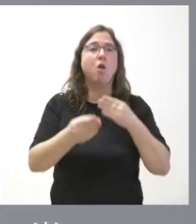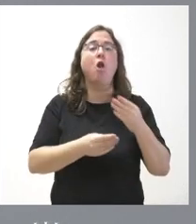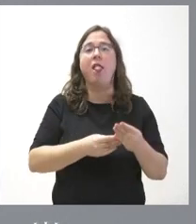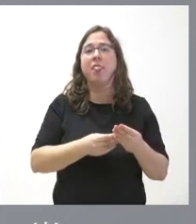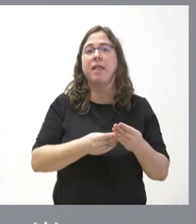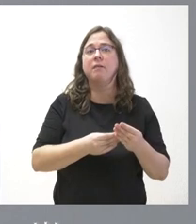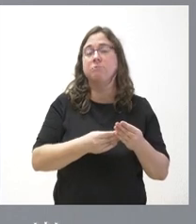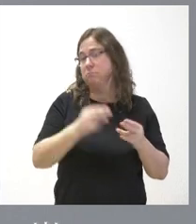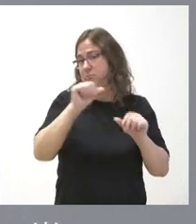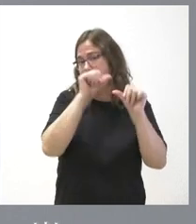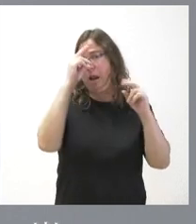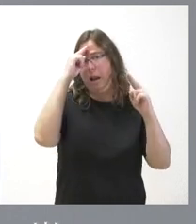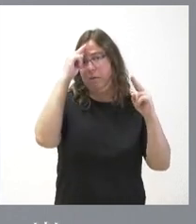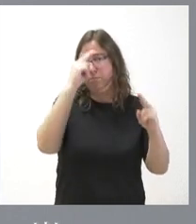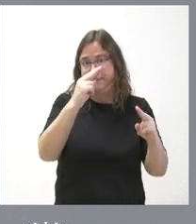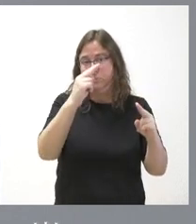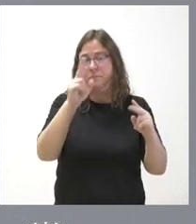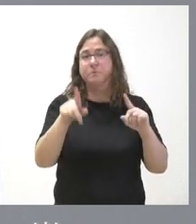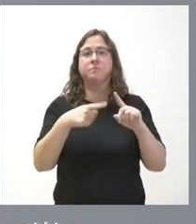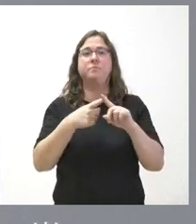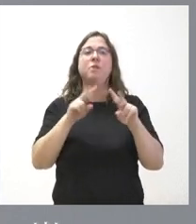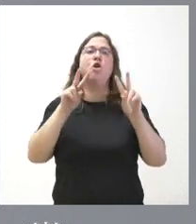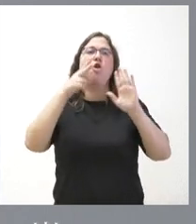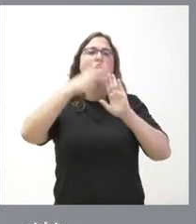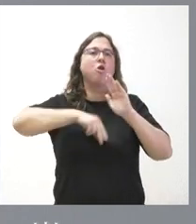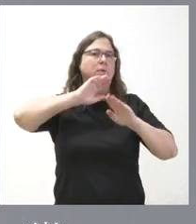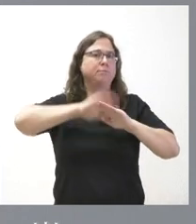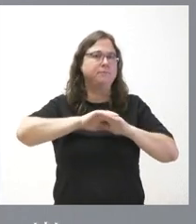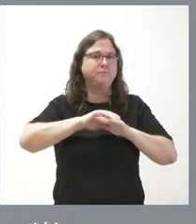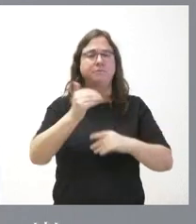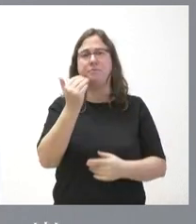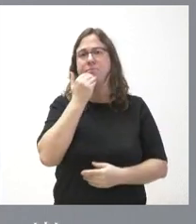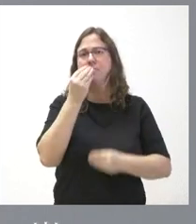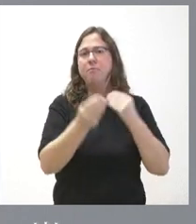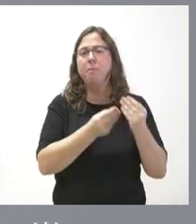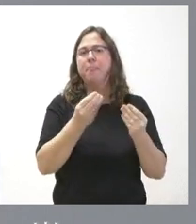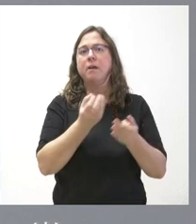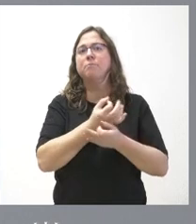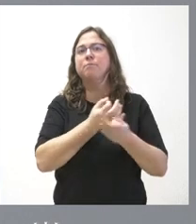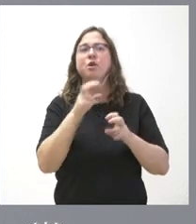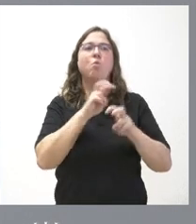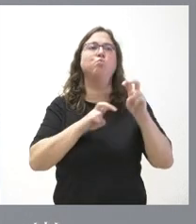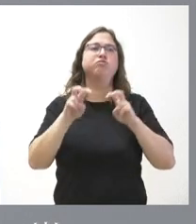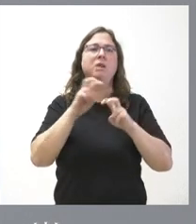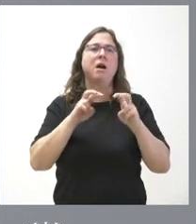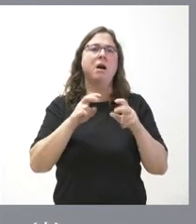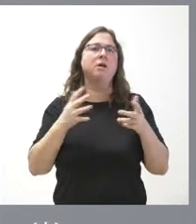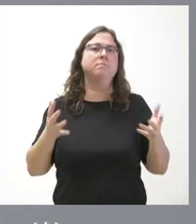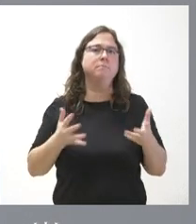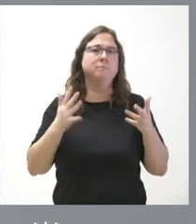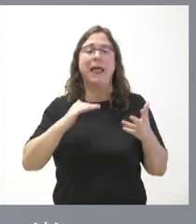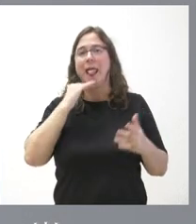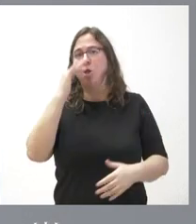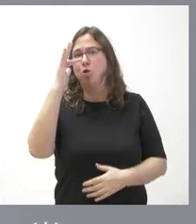el respeto si lo hace desde la norma vigente si lo hace buscando algo